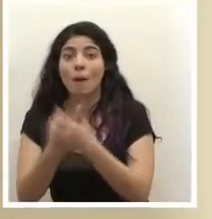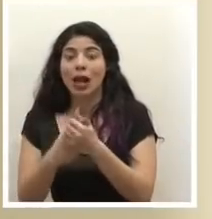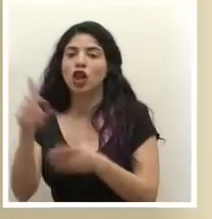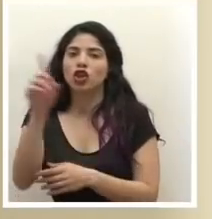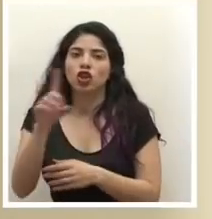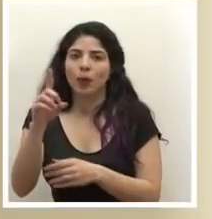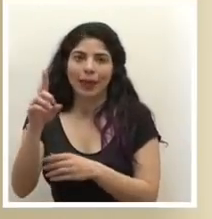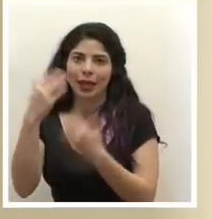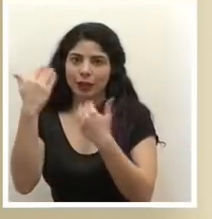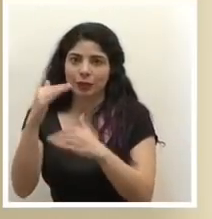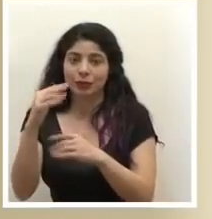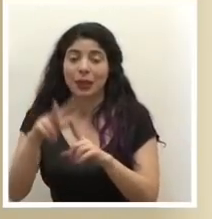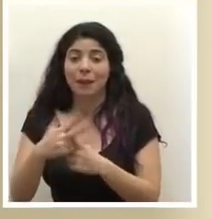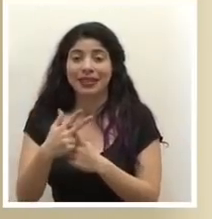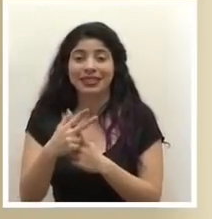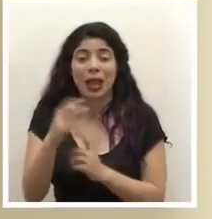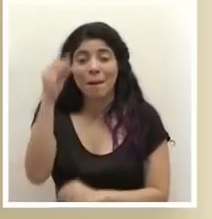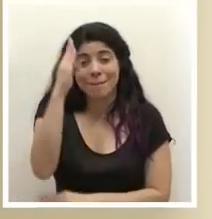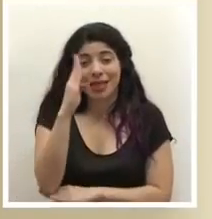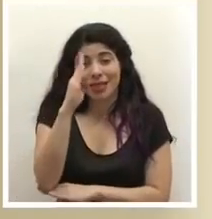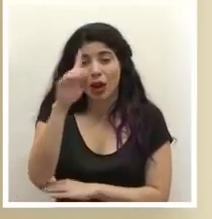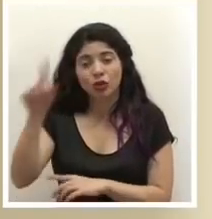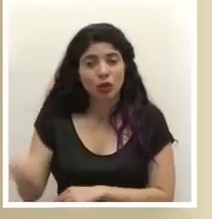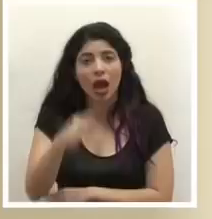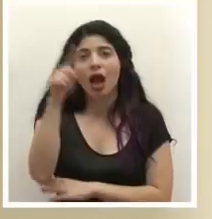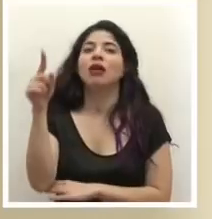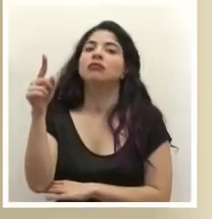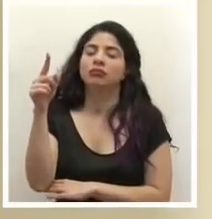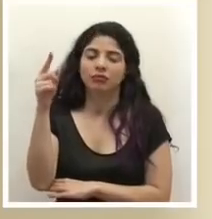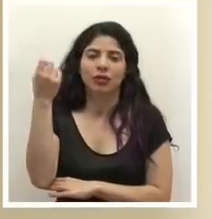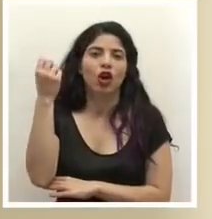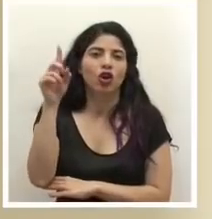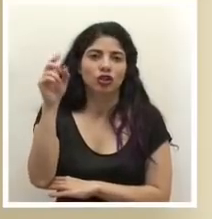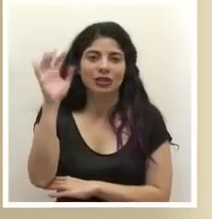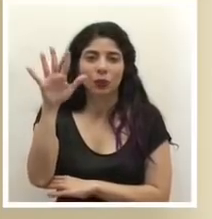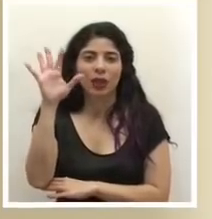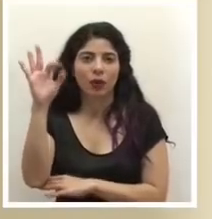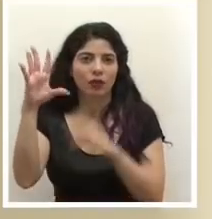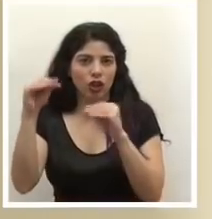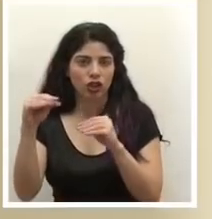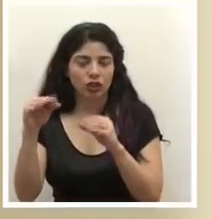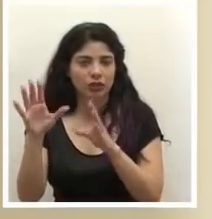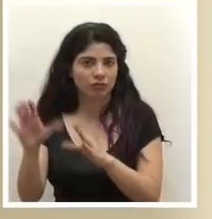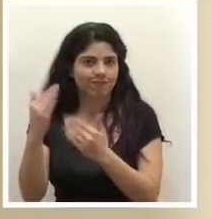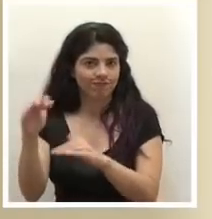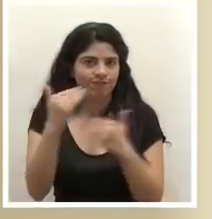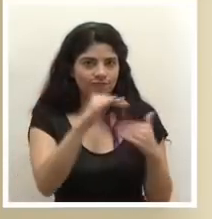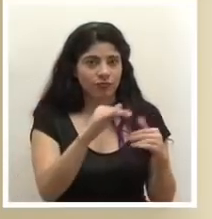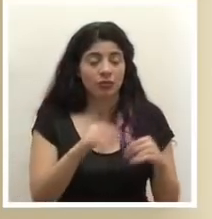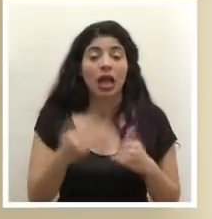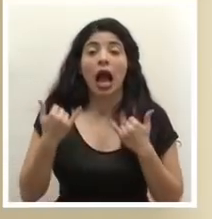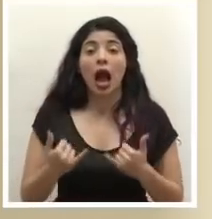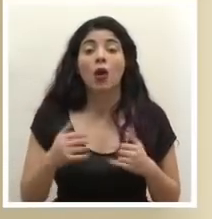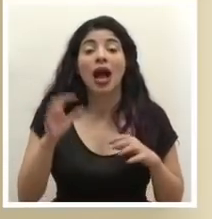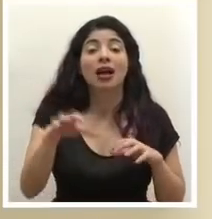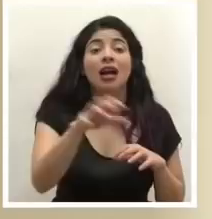el domingo desde las 00 hasta las 23 horas con 59 minutos los cantones que están en alerta